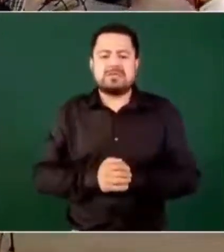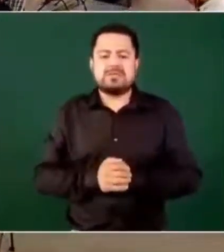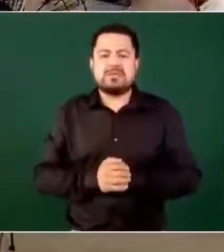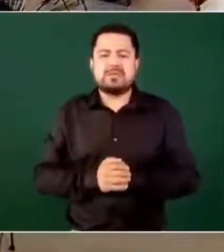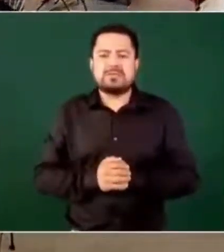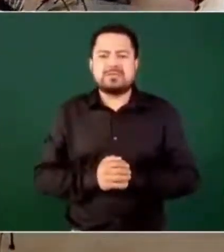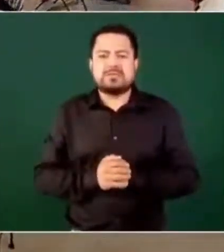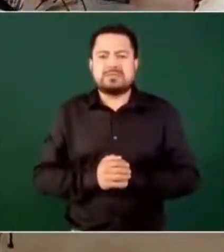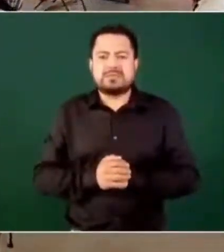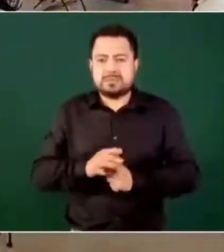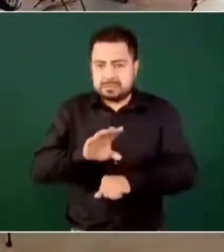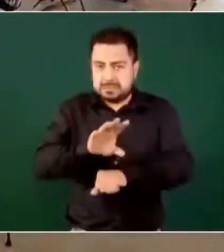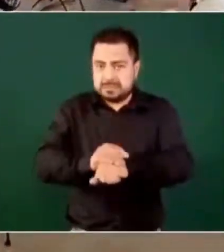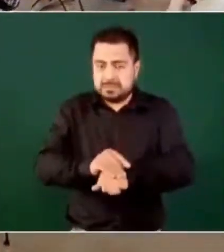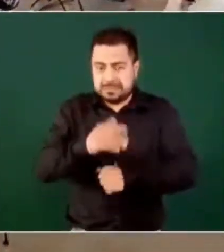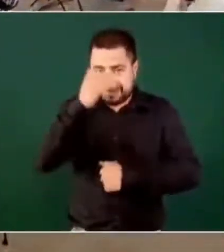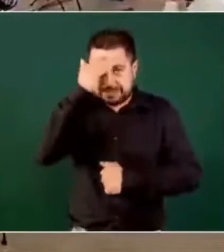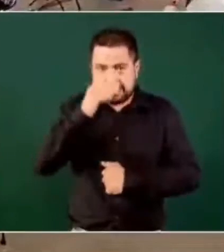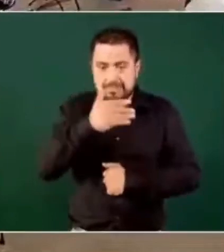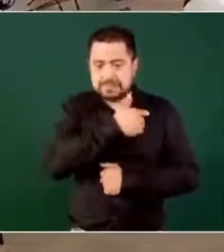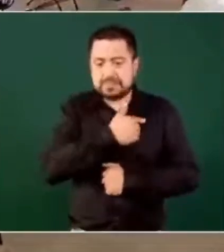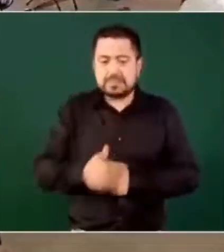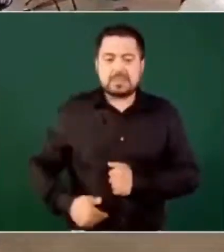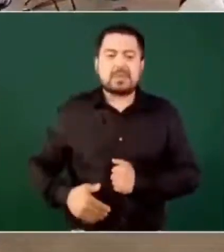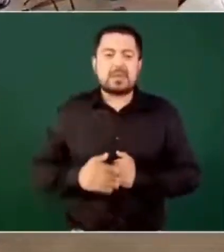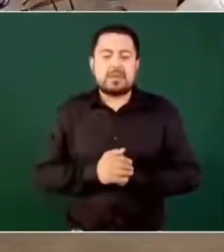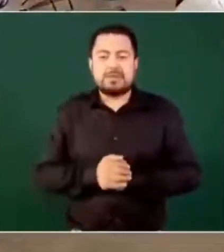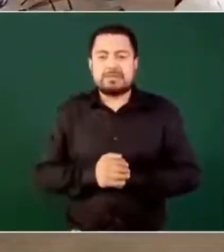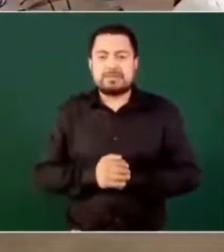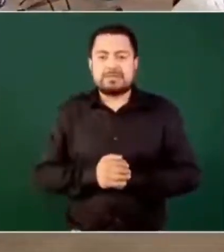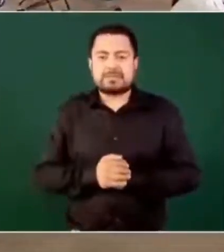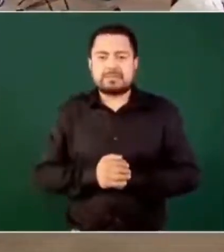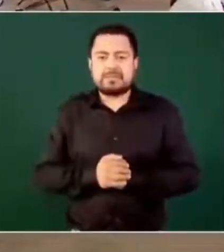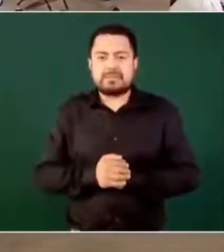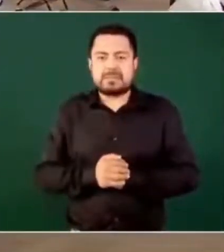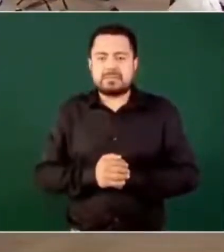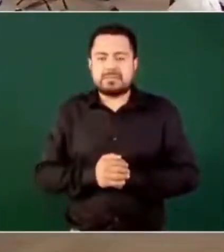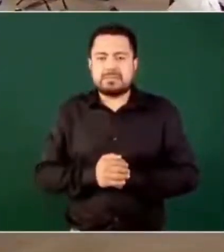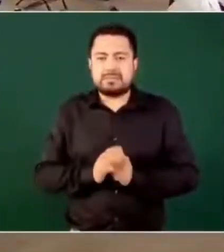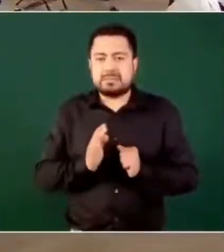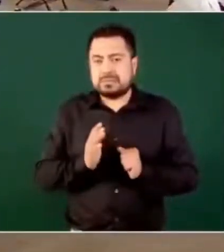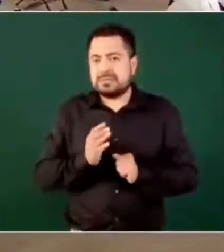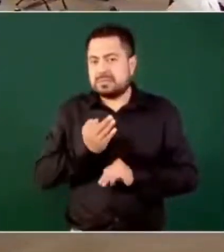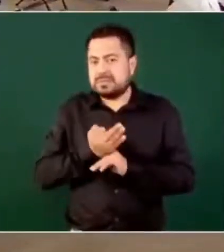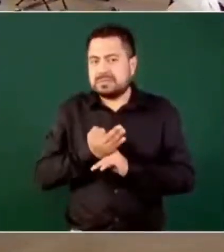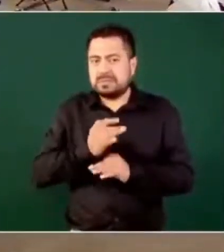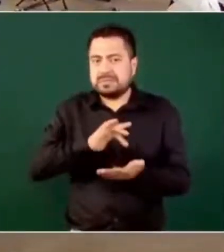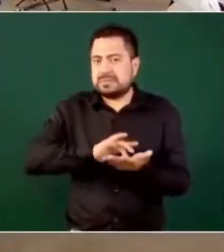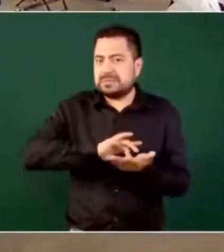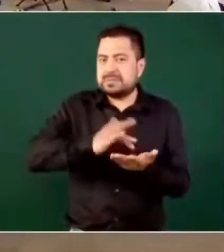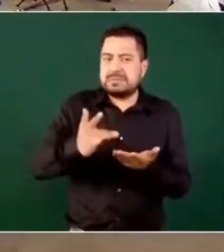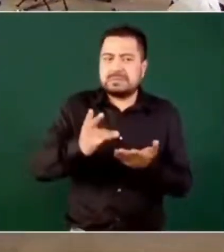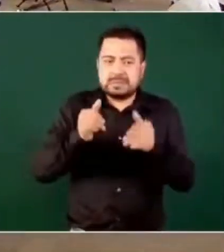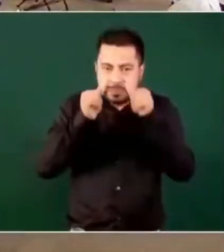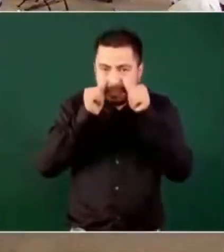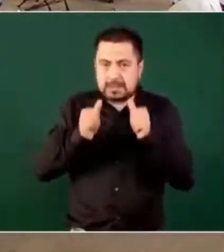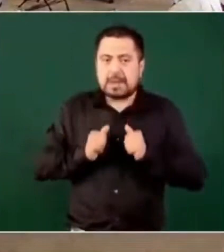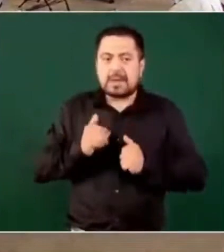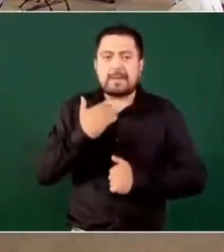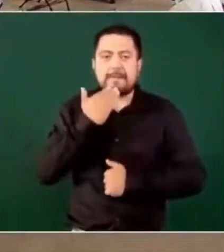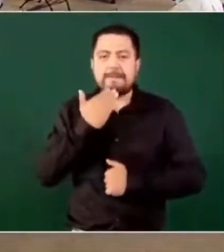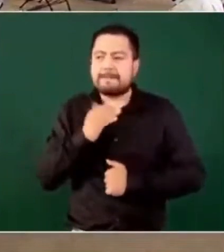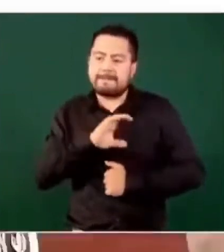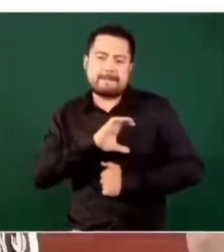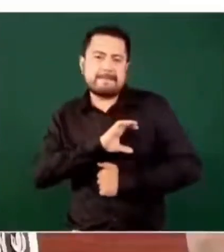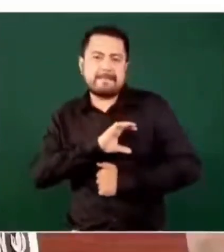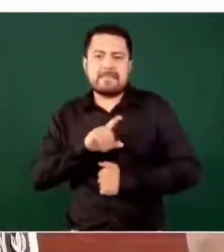Con su permiso, señor presidente. Bueno, primeramente agradecer la anfitrionía de nuestra querida